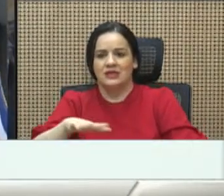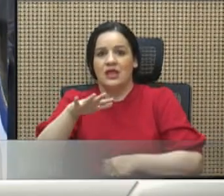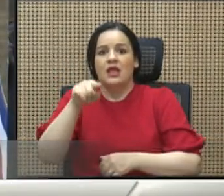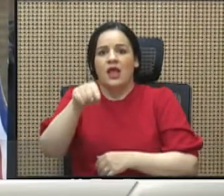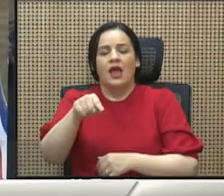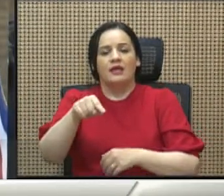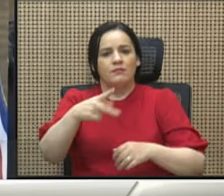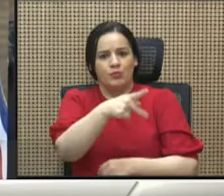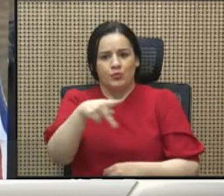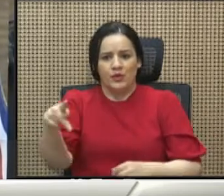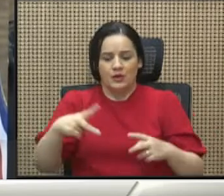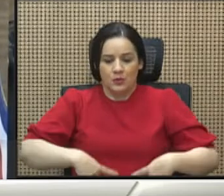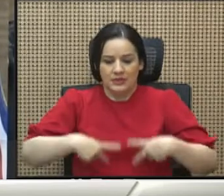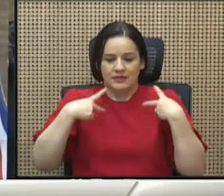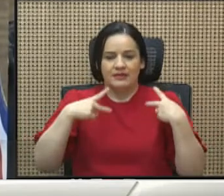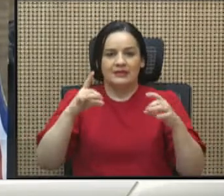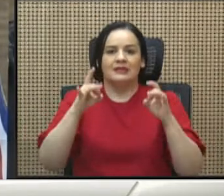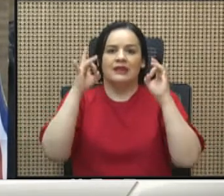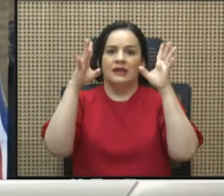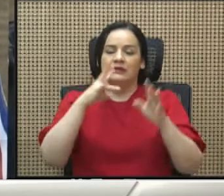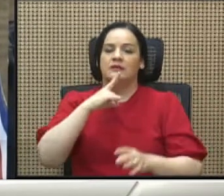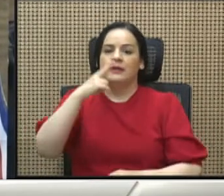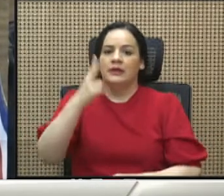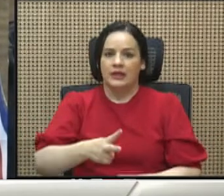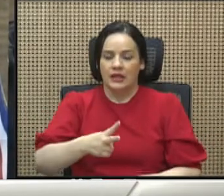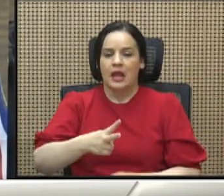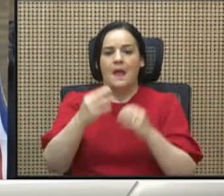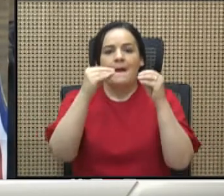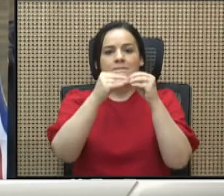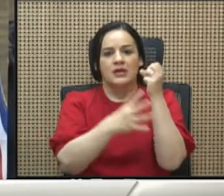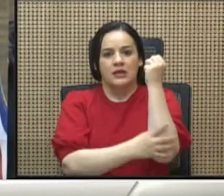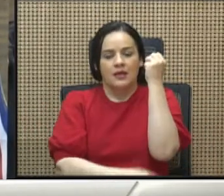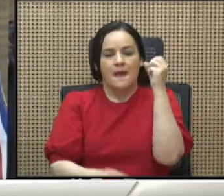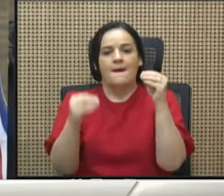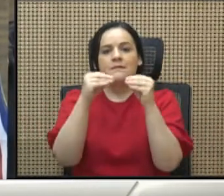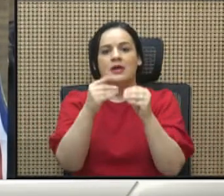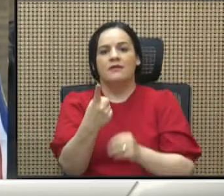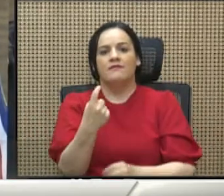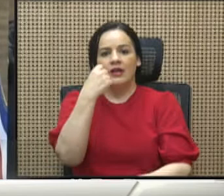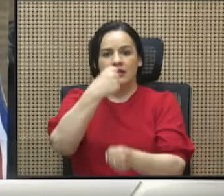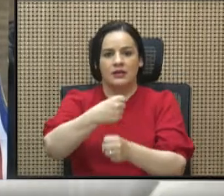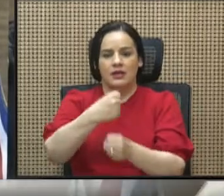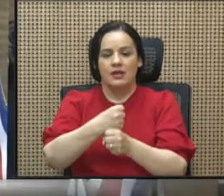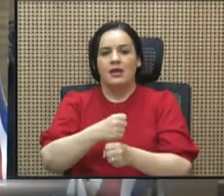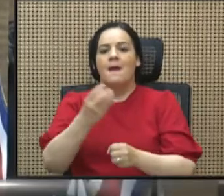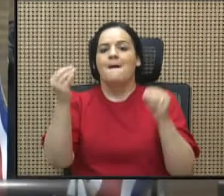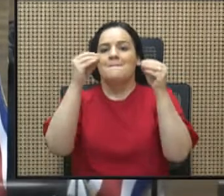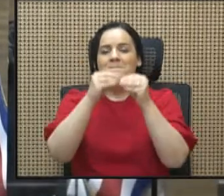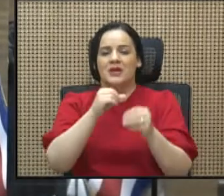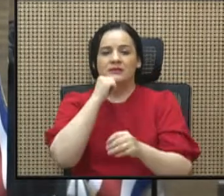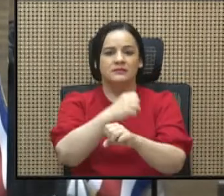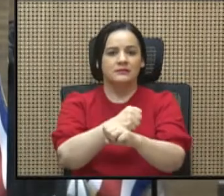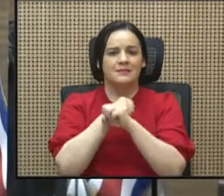una verdadera tragedia es más pobreza más desempleo más inseguridad mucho más